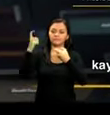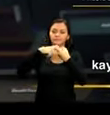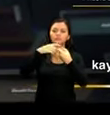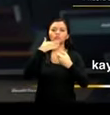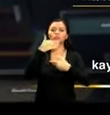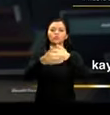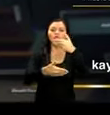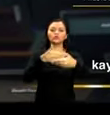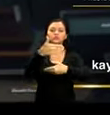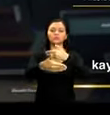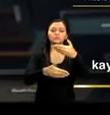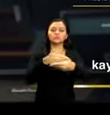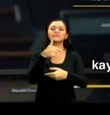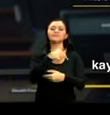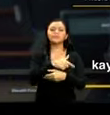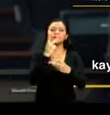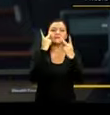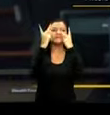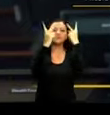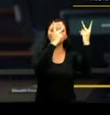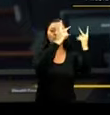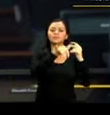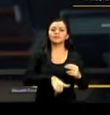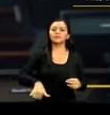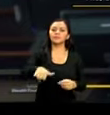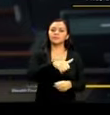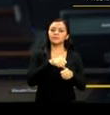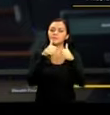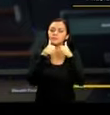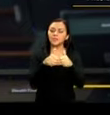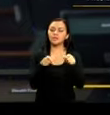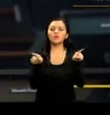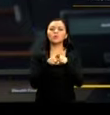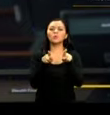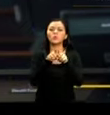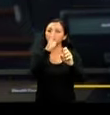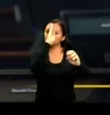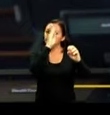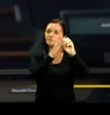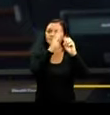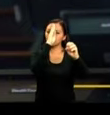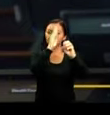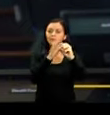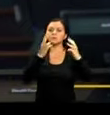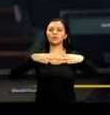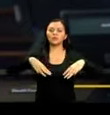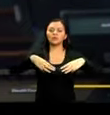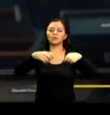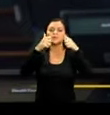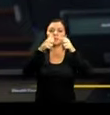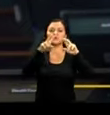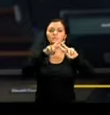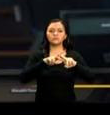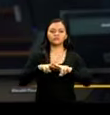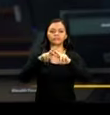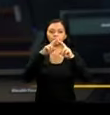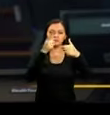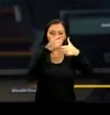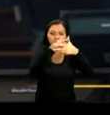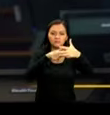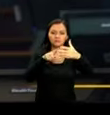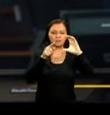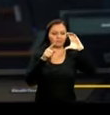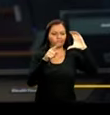inscribe en este proceso con una perspectiva democrática, haciendo énfasis en los mecanismos para la